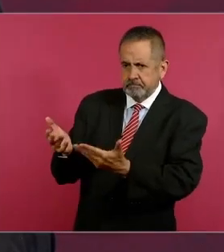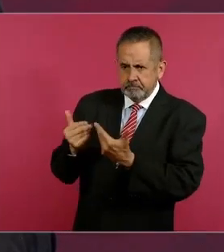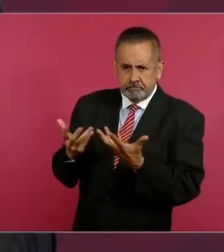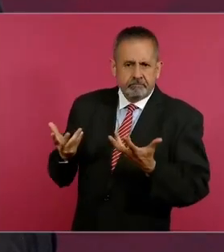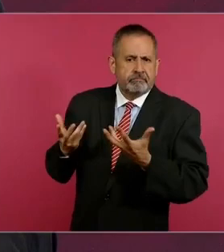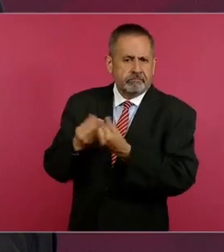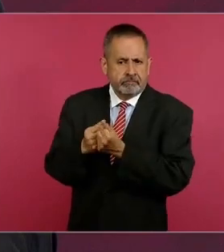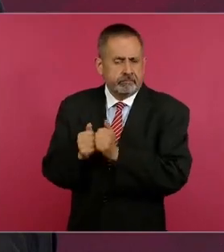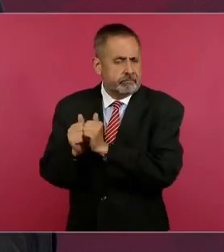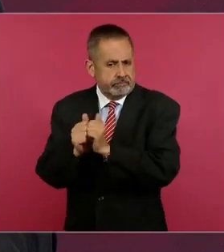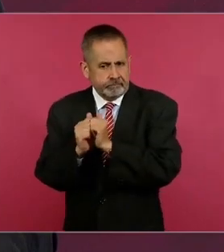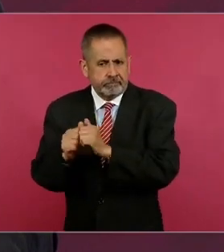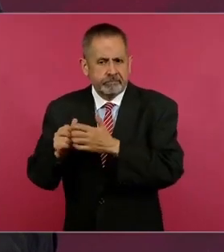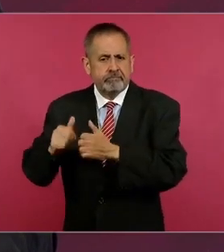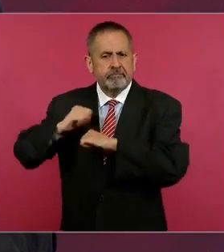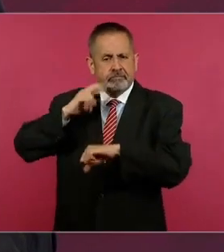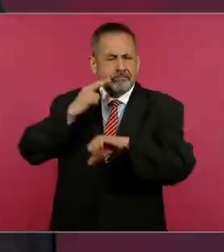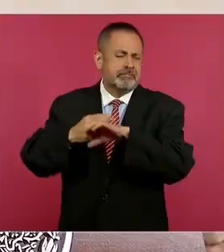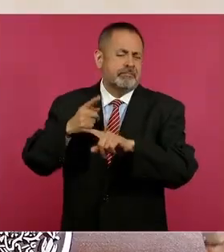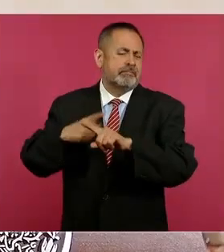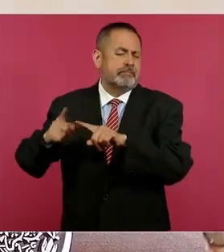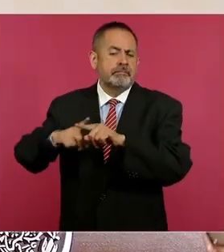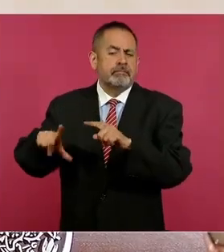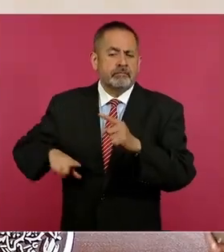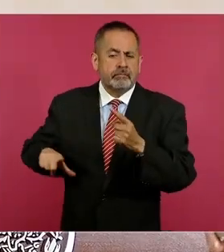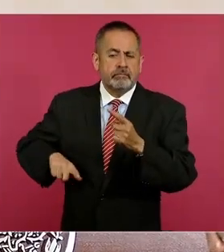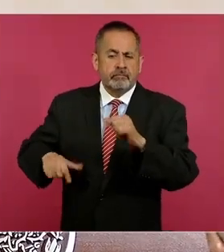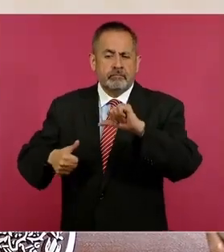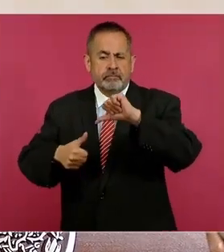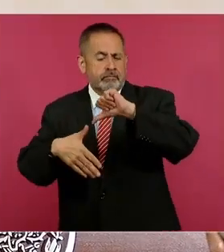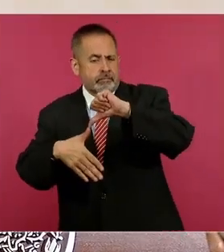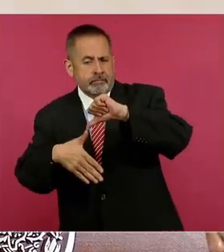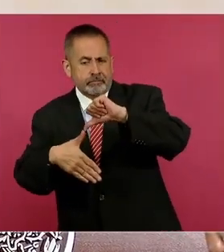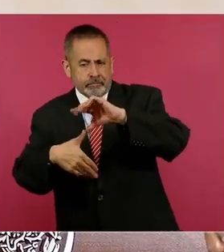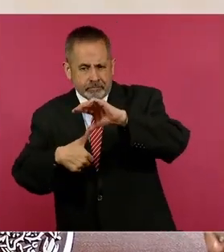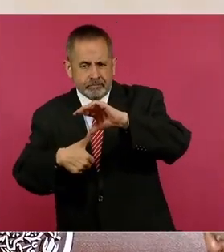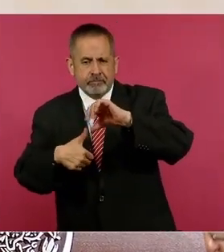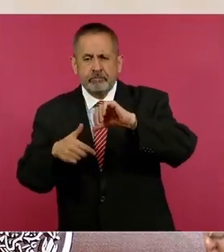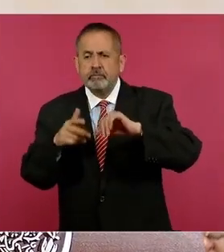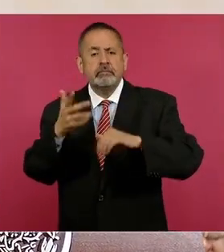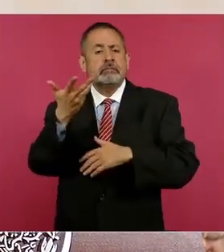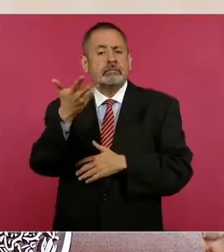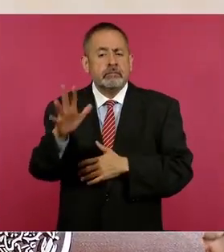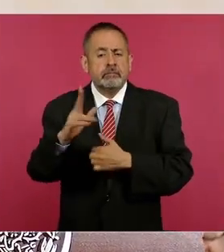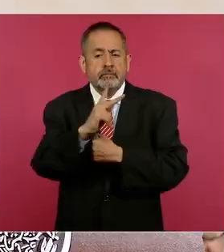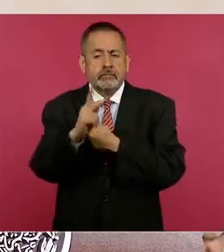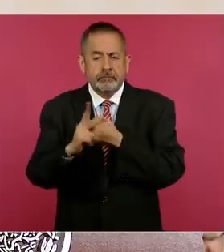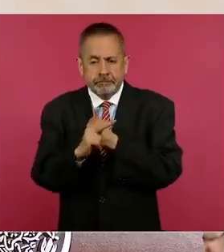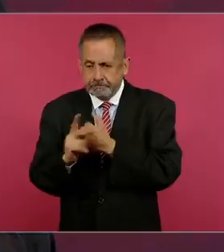cancilleres, a los gobiernos de 10 países,